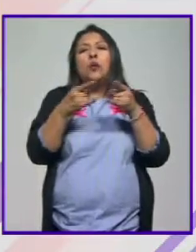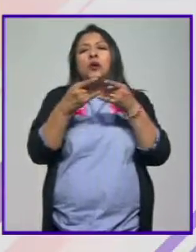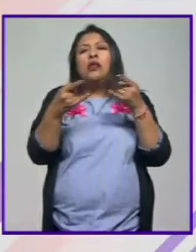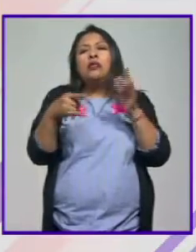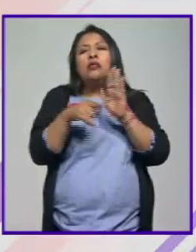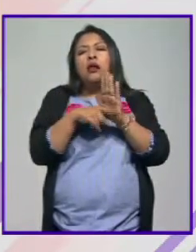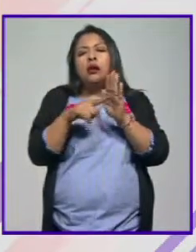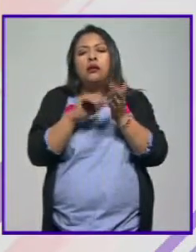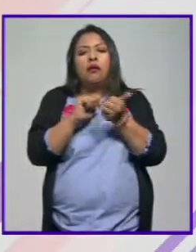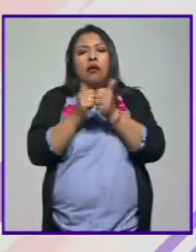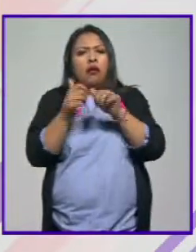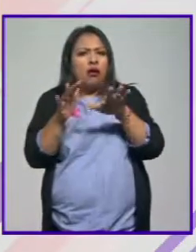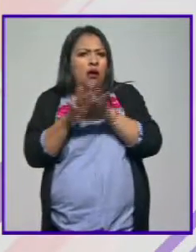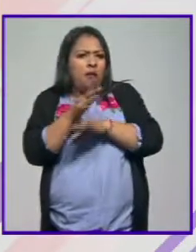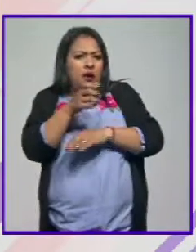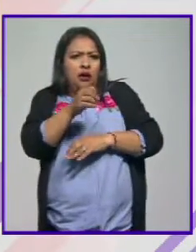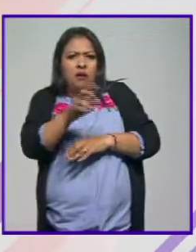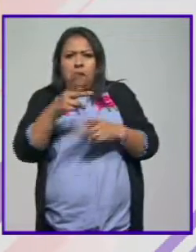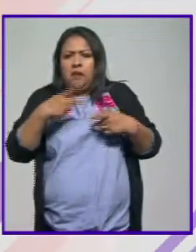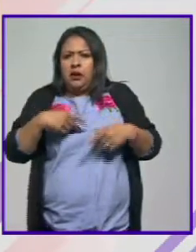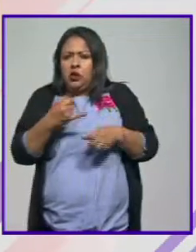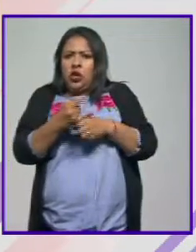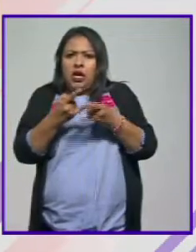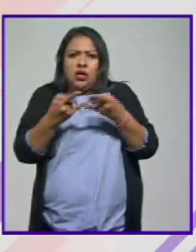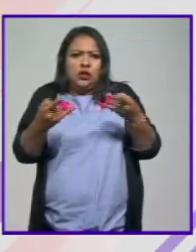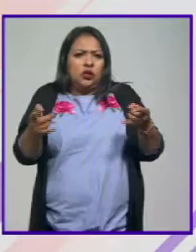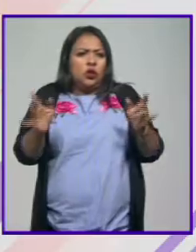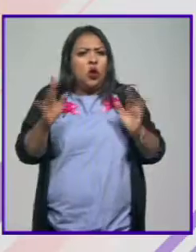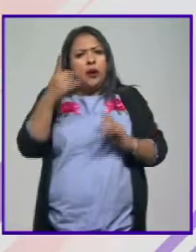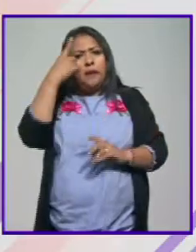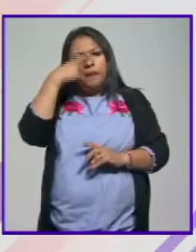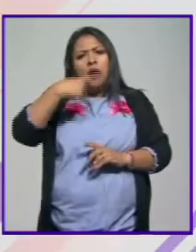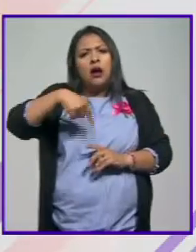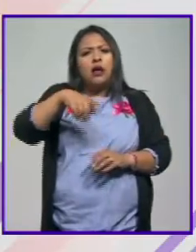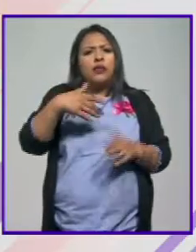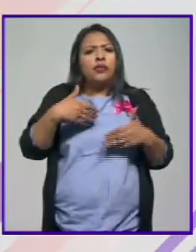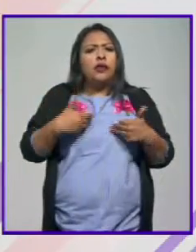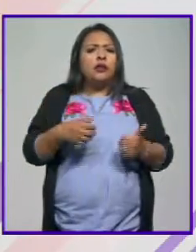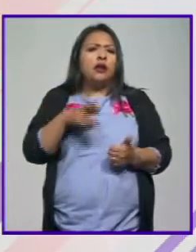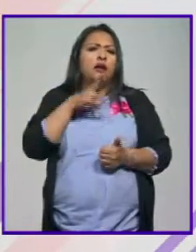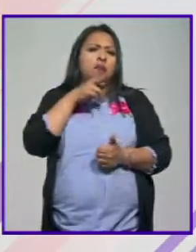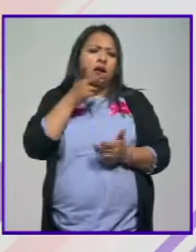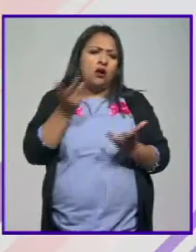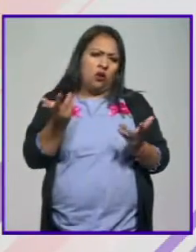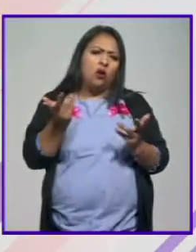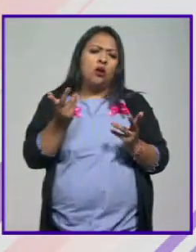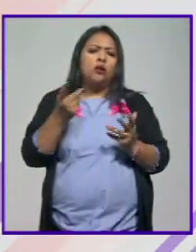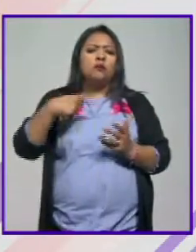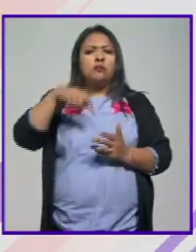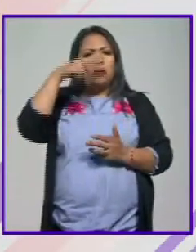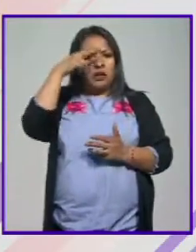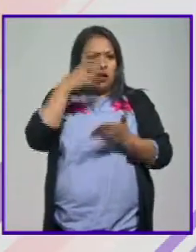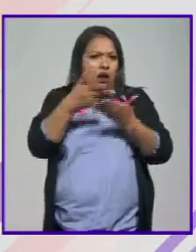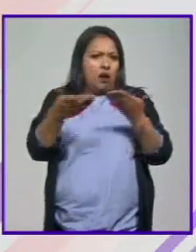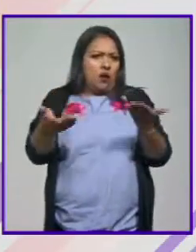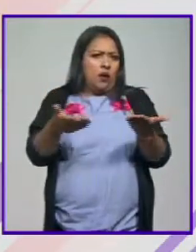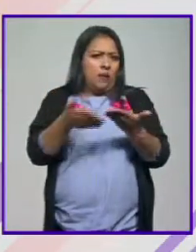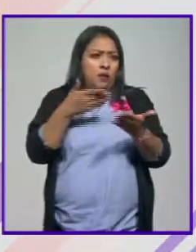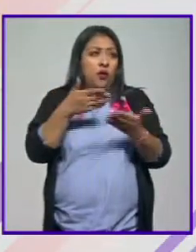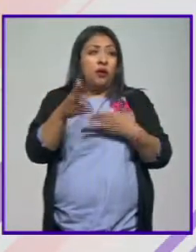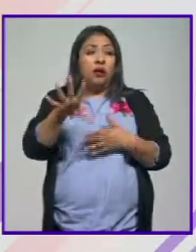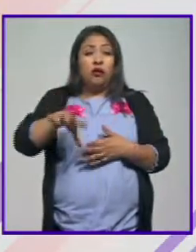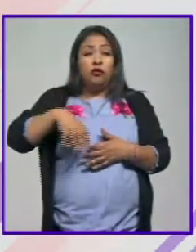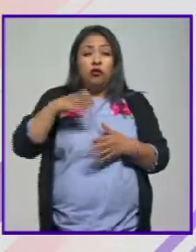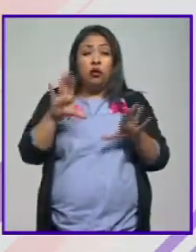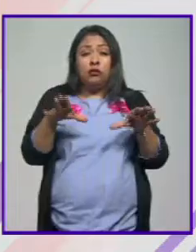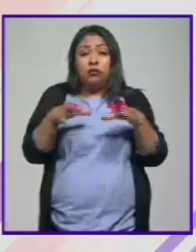figuras y convertirlas en lo que son personajes históricos, para que nos entendamos mejor los mexicanos actuales. Fue un